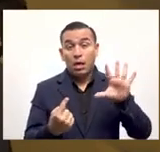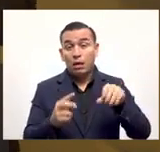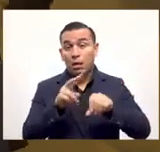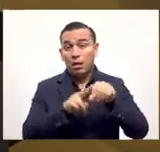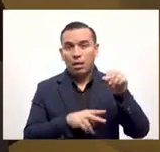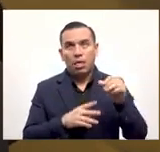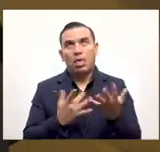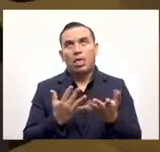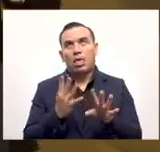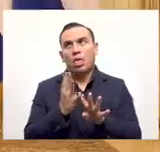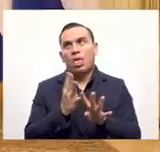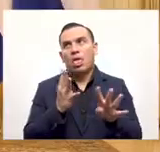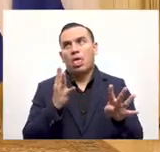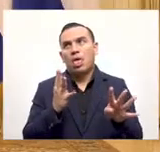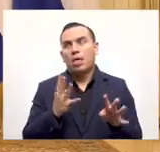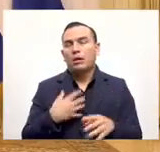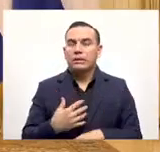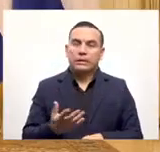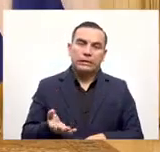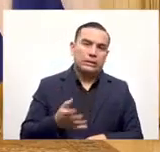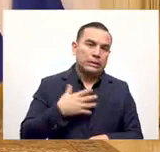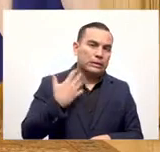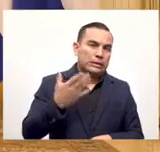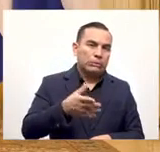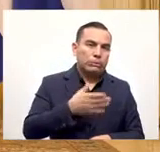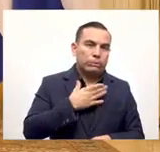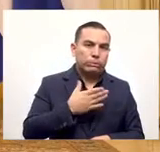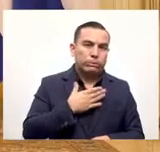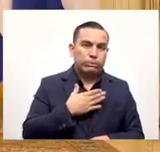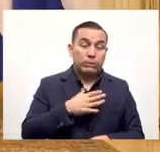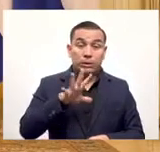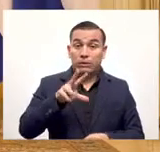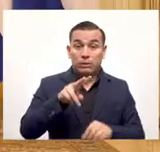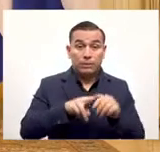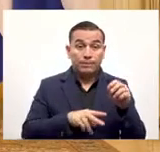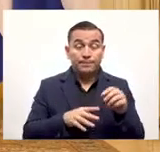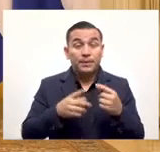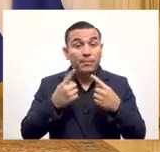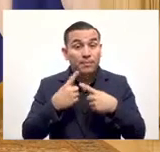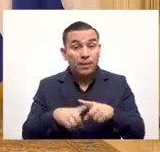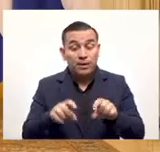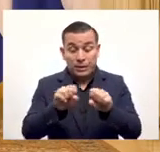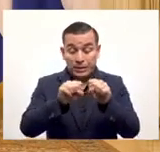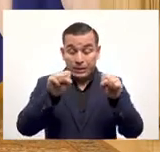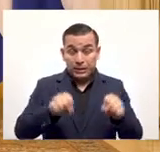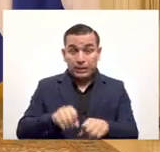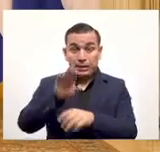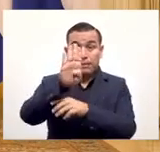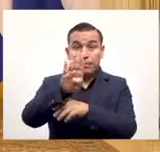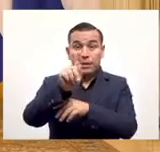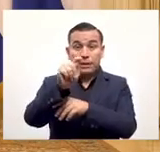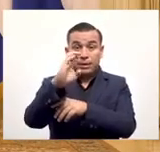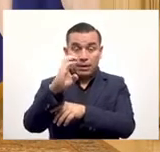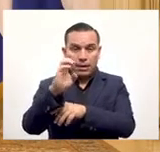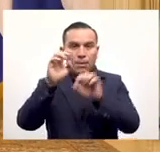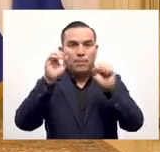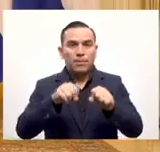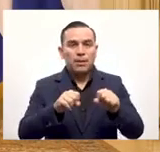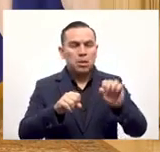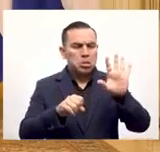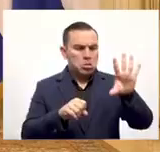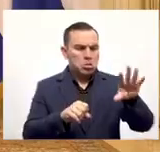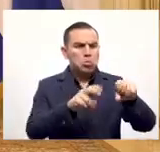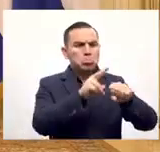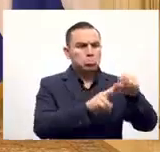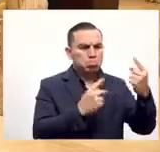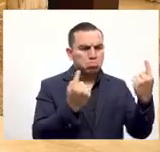demasiado grandes y nadie va a ir a hacer la cola va a ir a cobrar no vale la pena hacer la remesa de 5 dólares pero con este sistema se puede hacer fácilmente